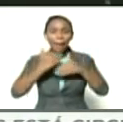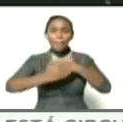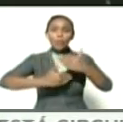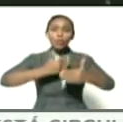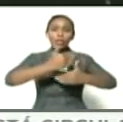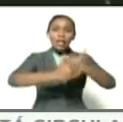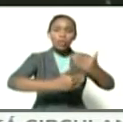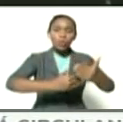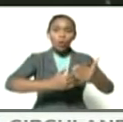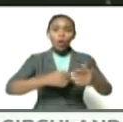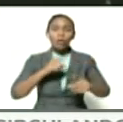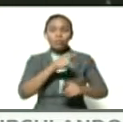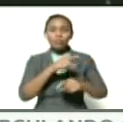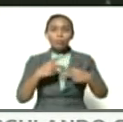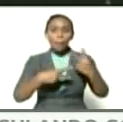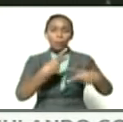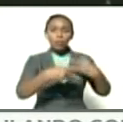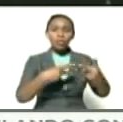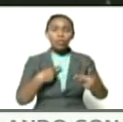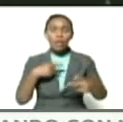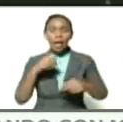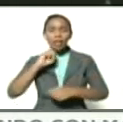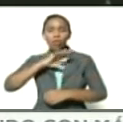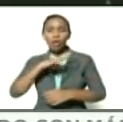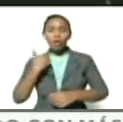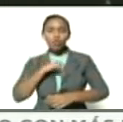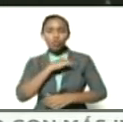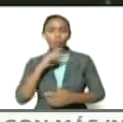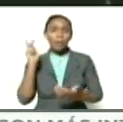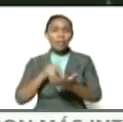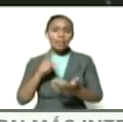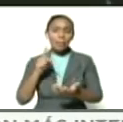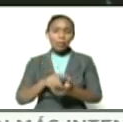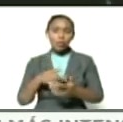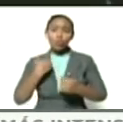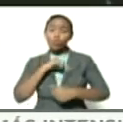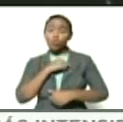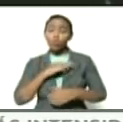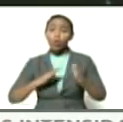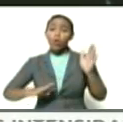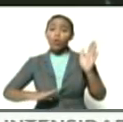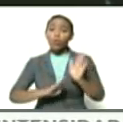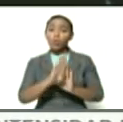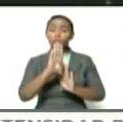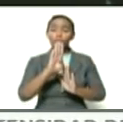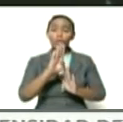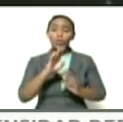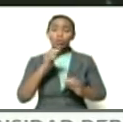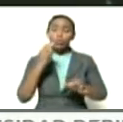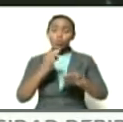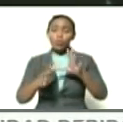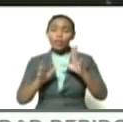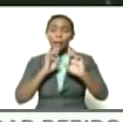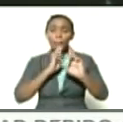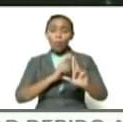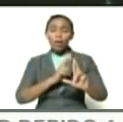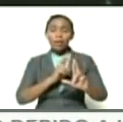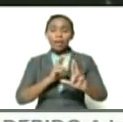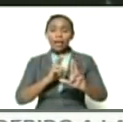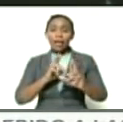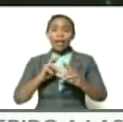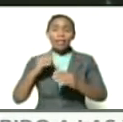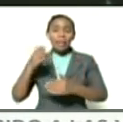histórico del cual nosotros somos parte. Somos resultante de una acumulación de